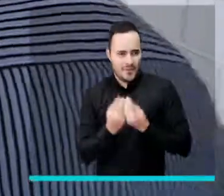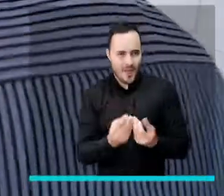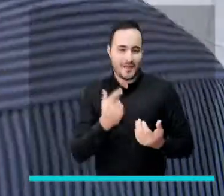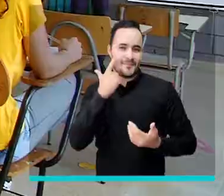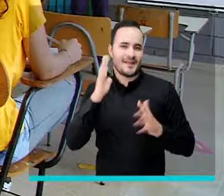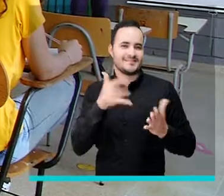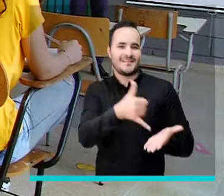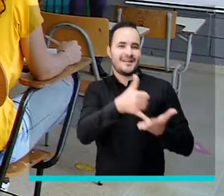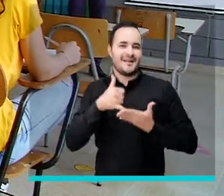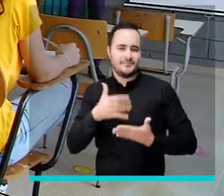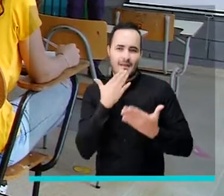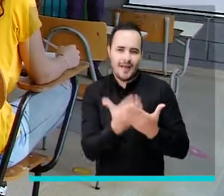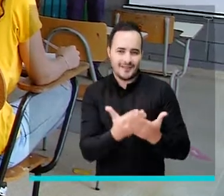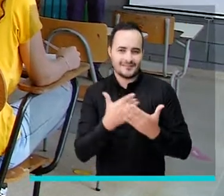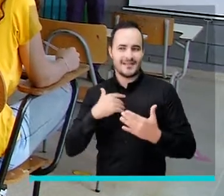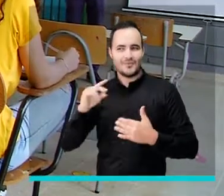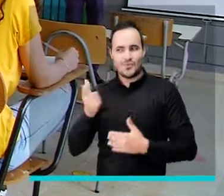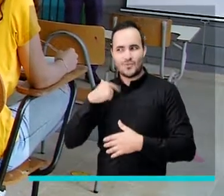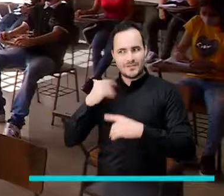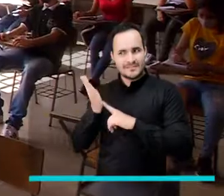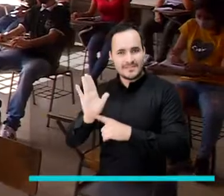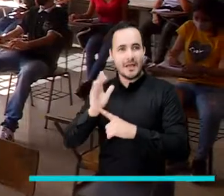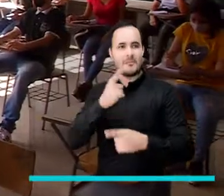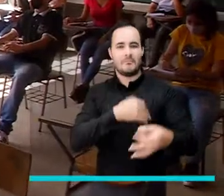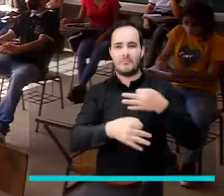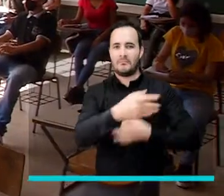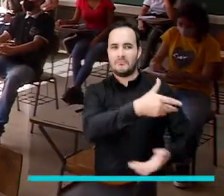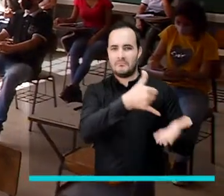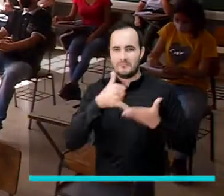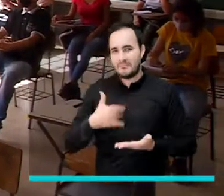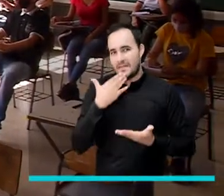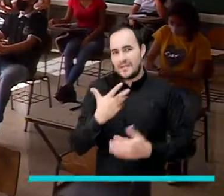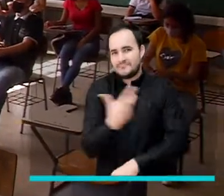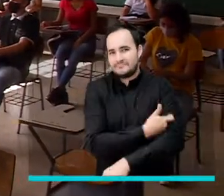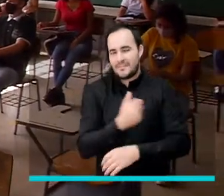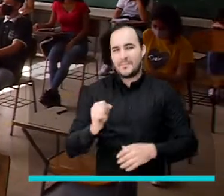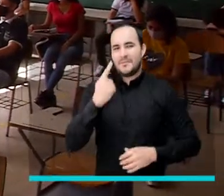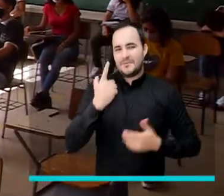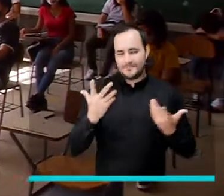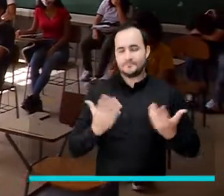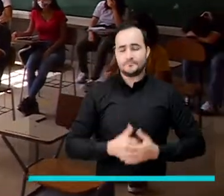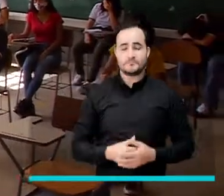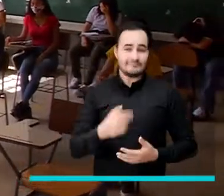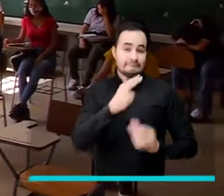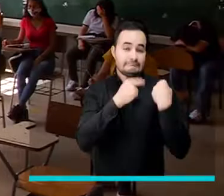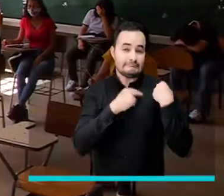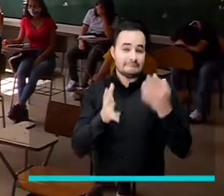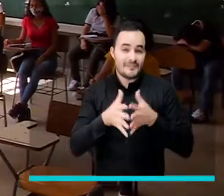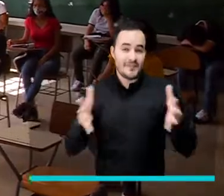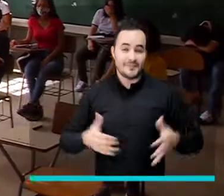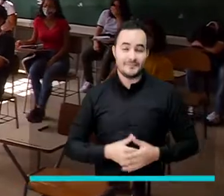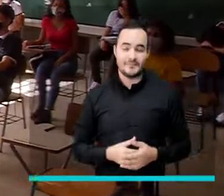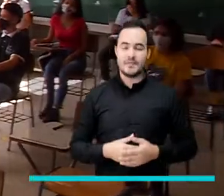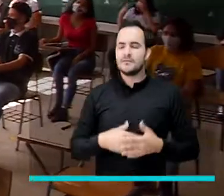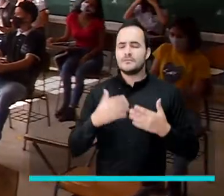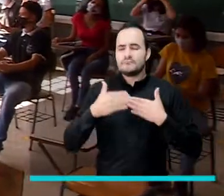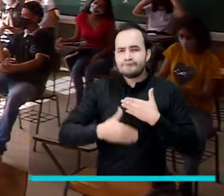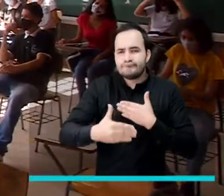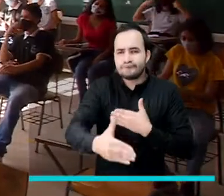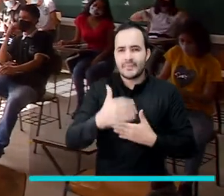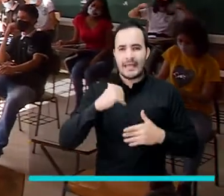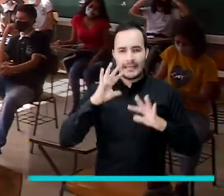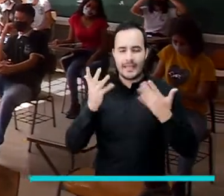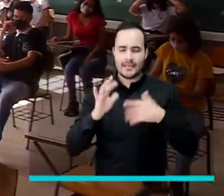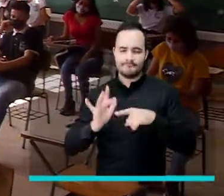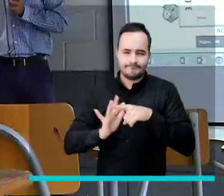ese proceso. Tenemos el valor de la responsabilidad. La idea es hacer un ejercicio, vamos a ir